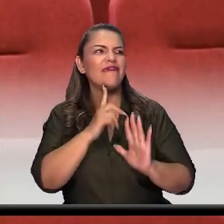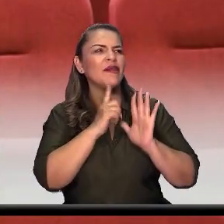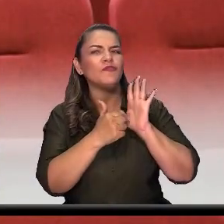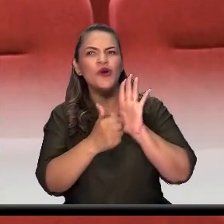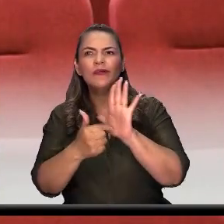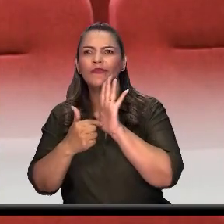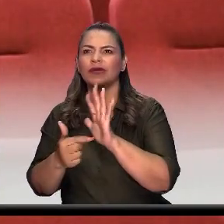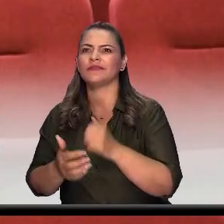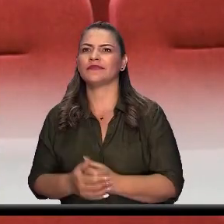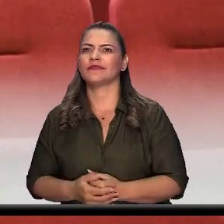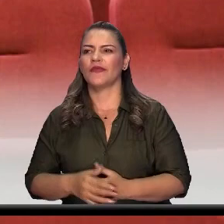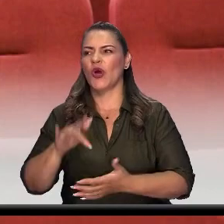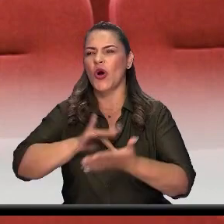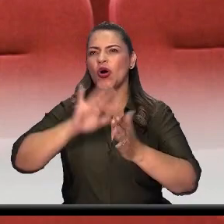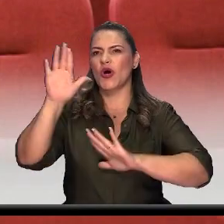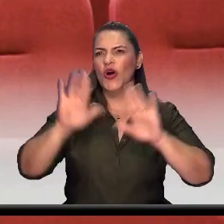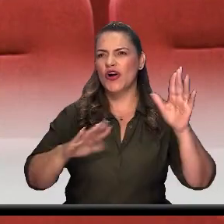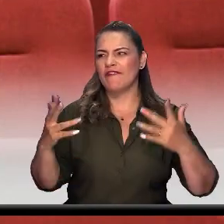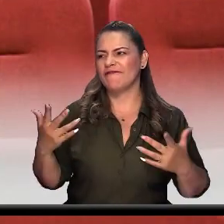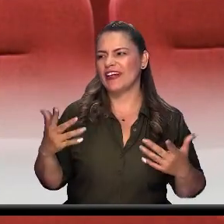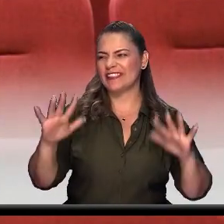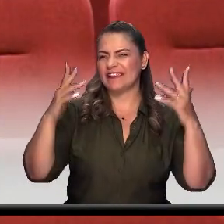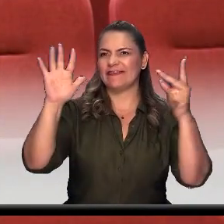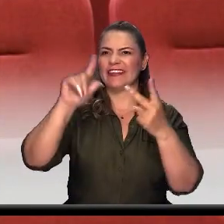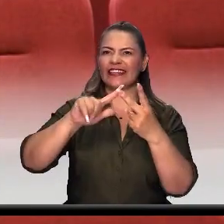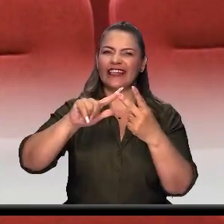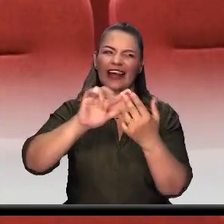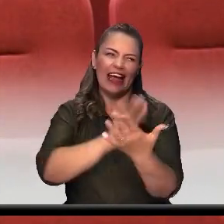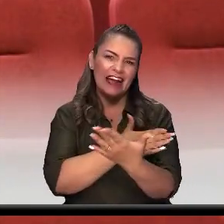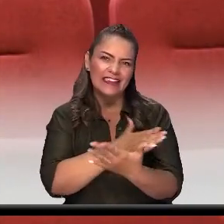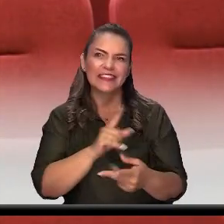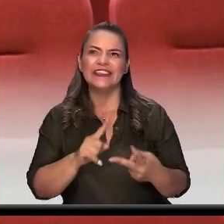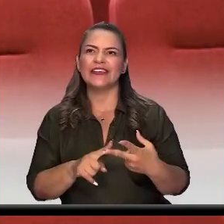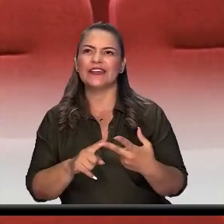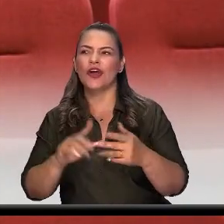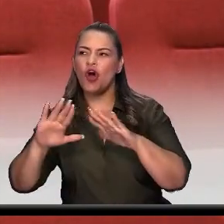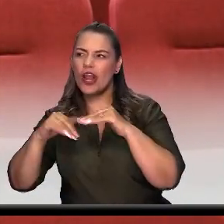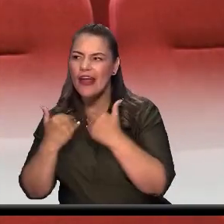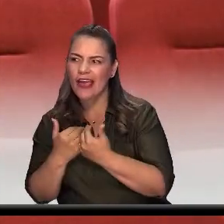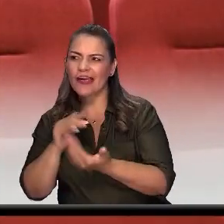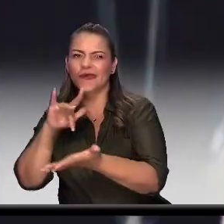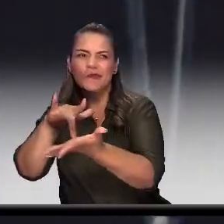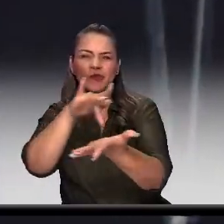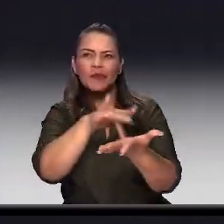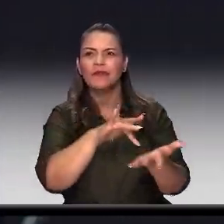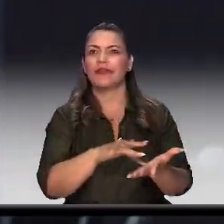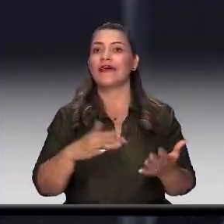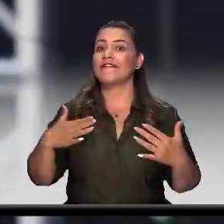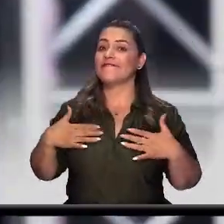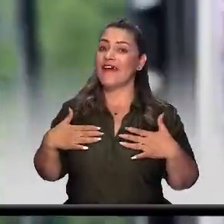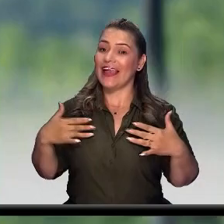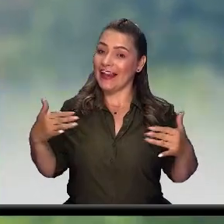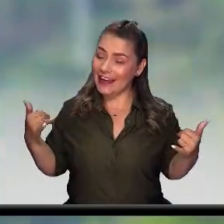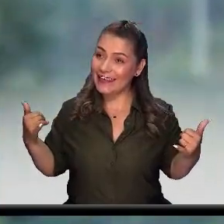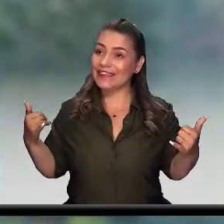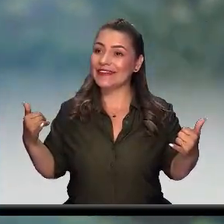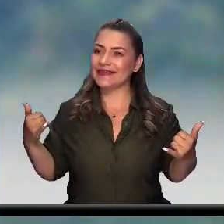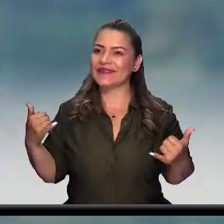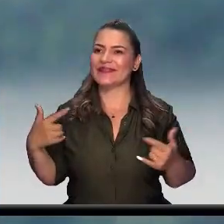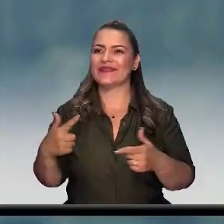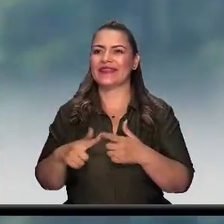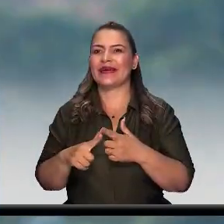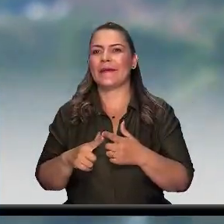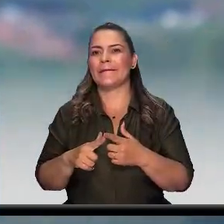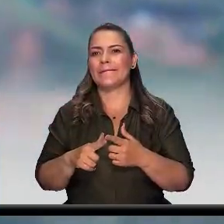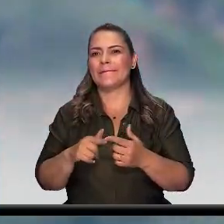concursos del Festival de la Canción, que hacía intercolegiados también. Felizmente de participar en esos concursos ya